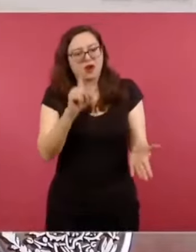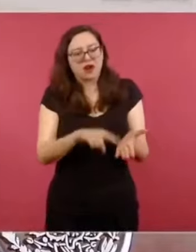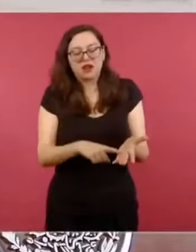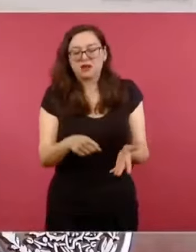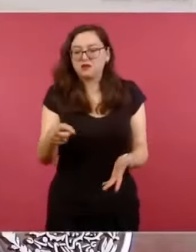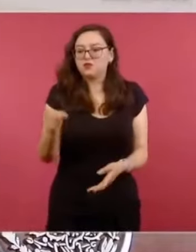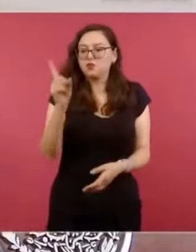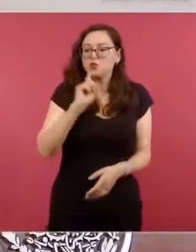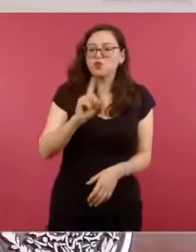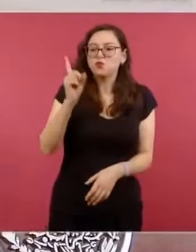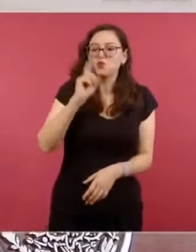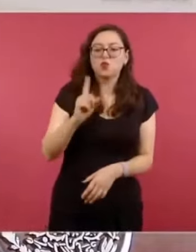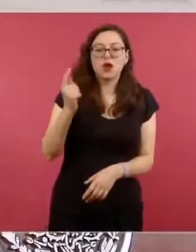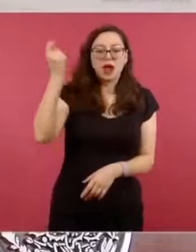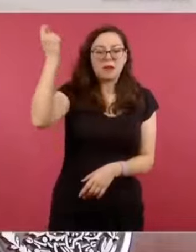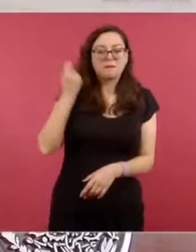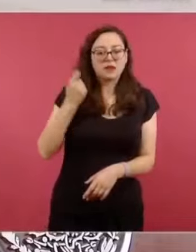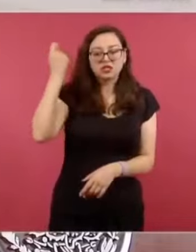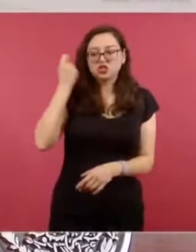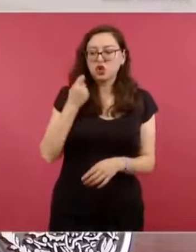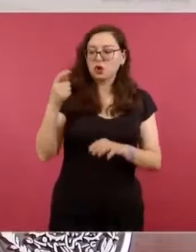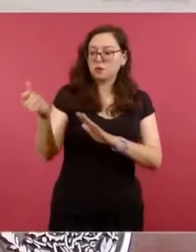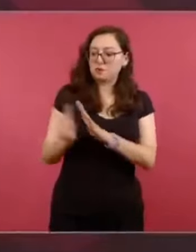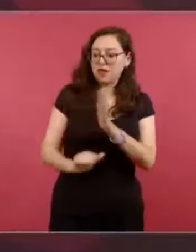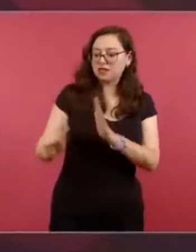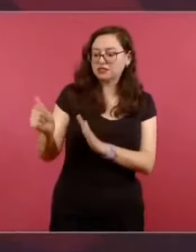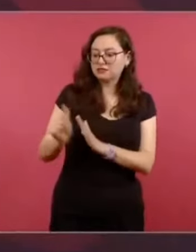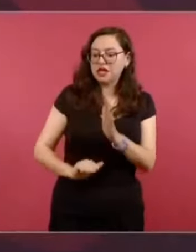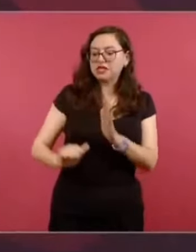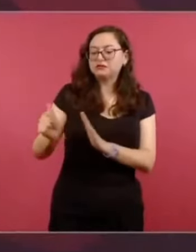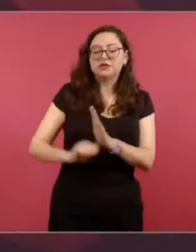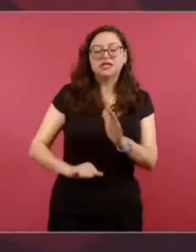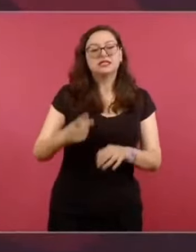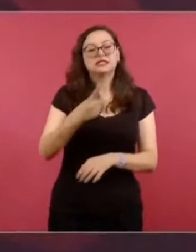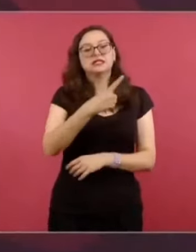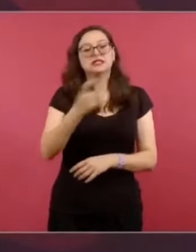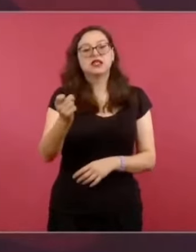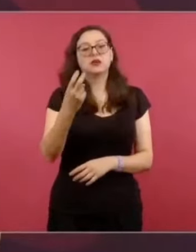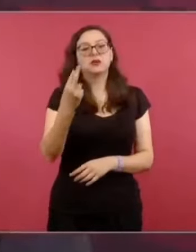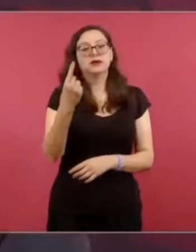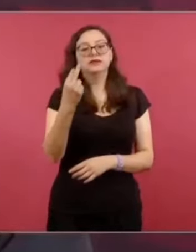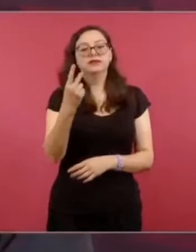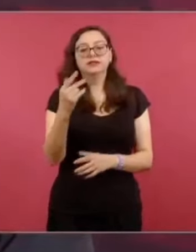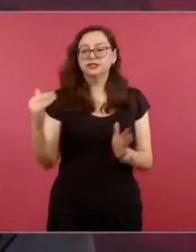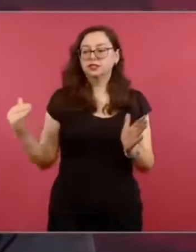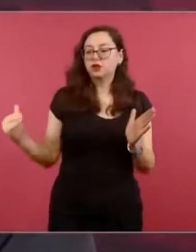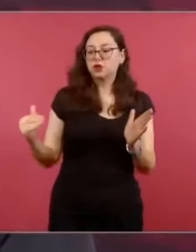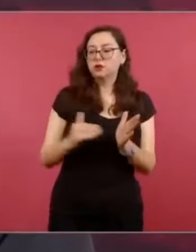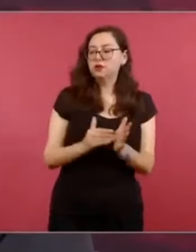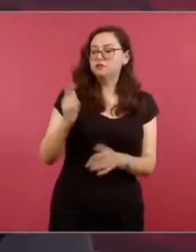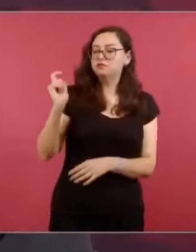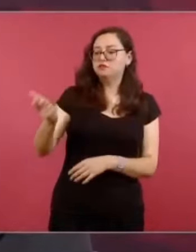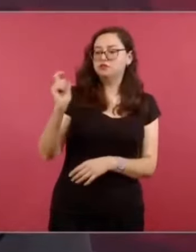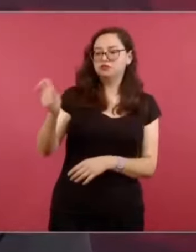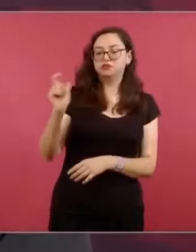125 mil pesos mensuales de manera indebida.